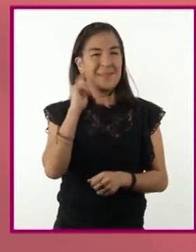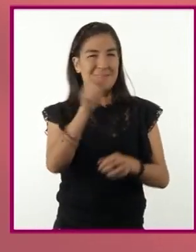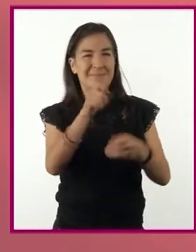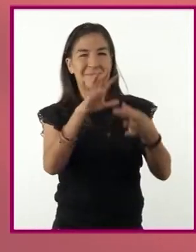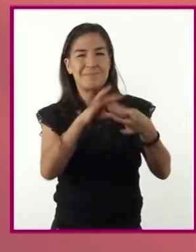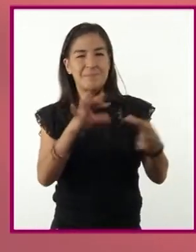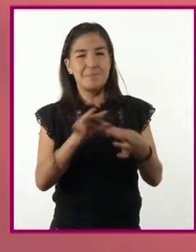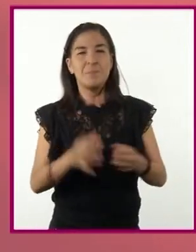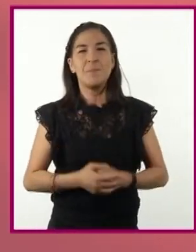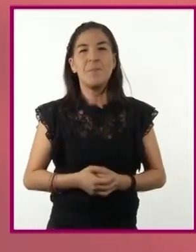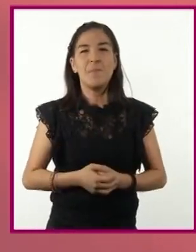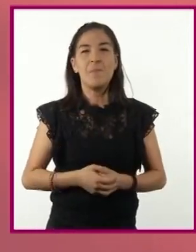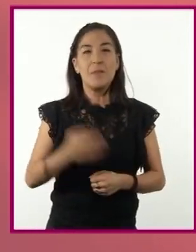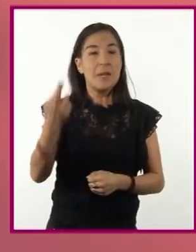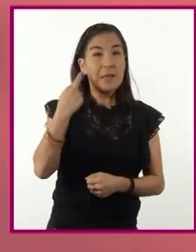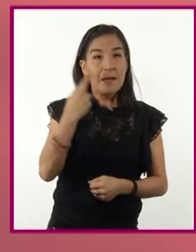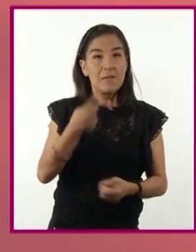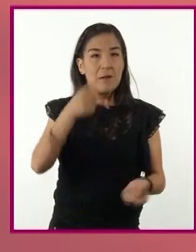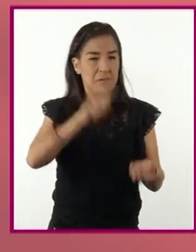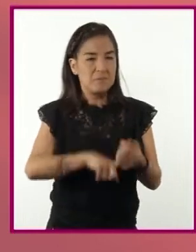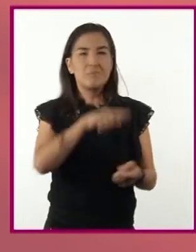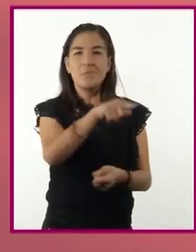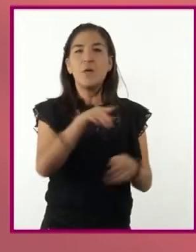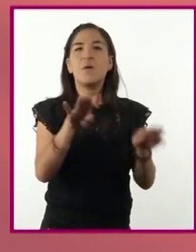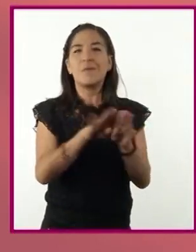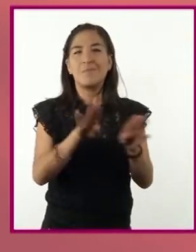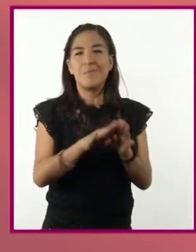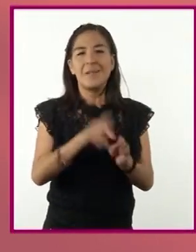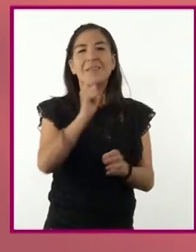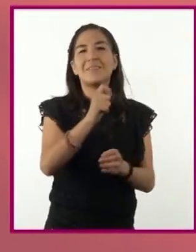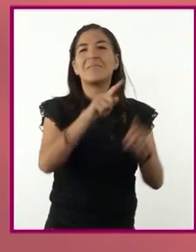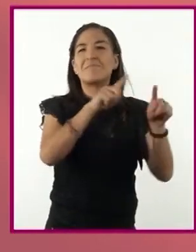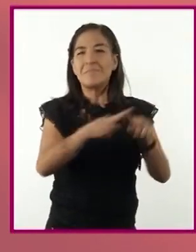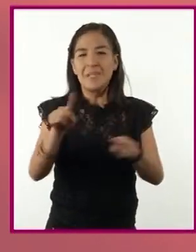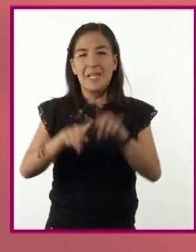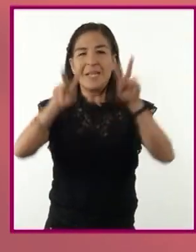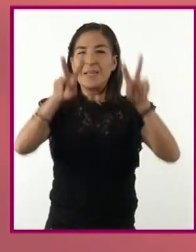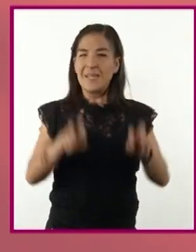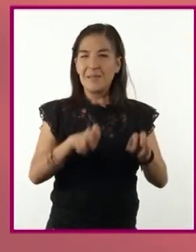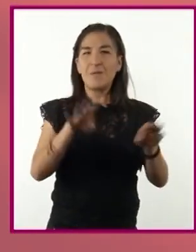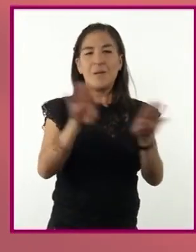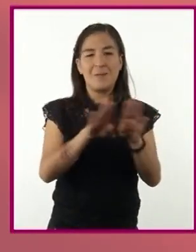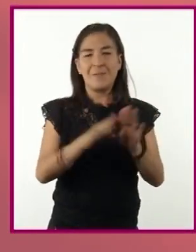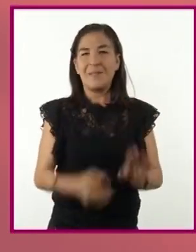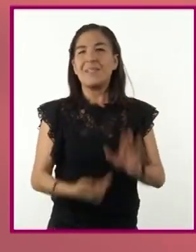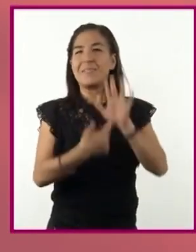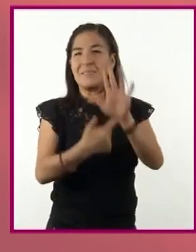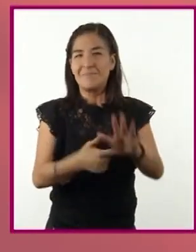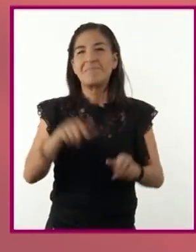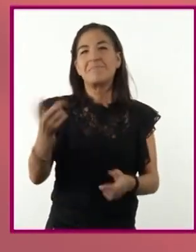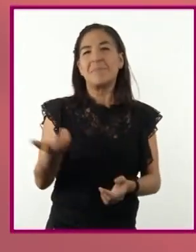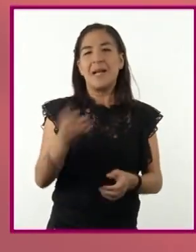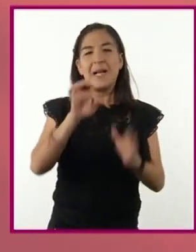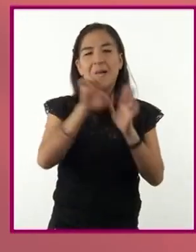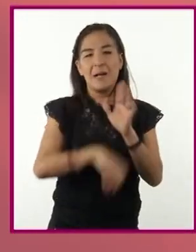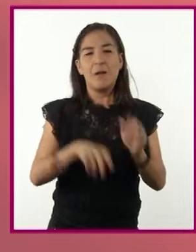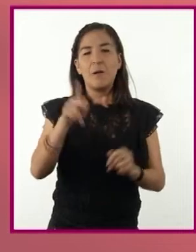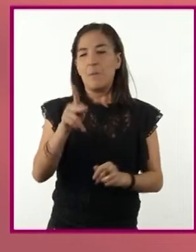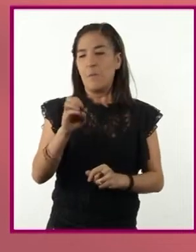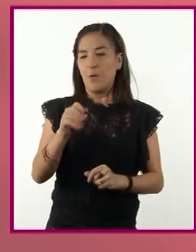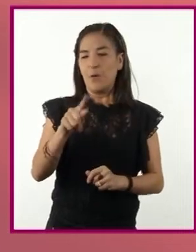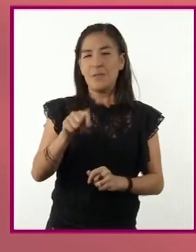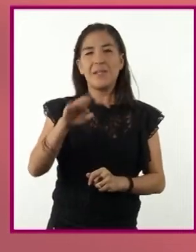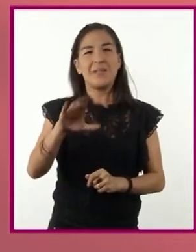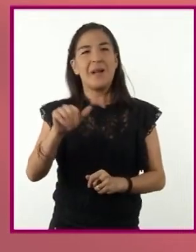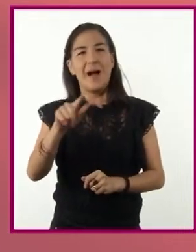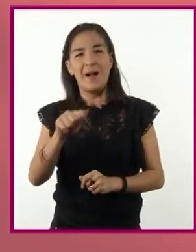radio en medio al que menos afecta el consumo de contenidos en todo tipo de pantallas. Tanto los podcasts como las